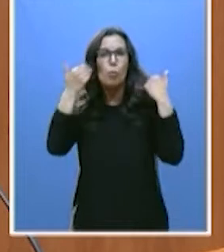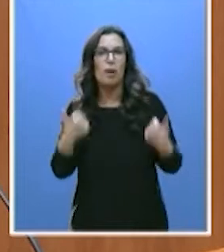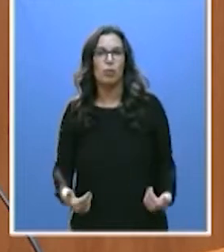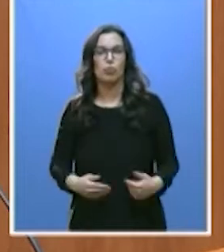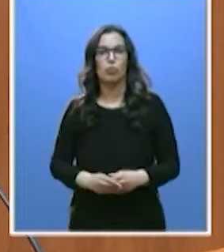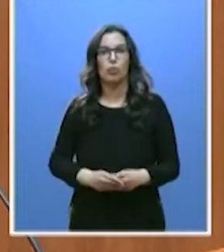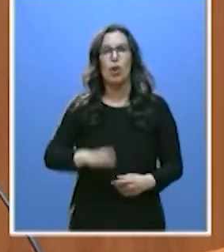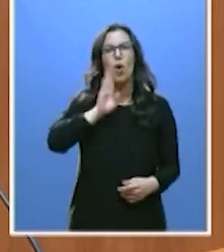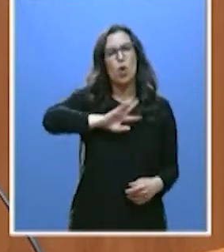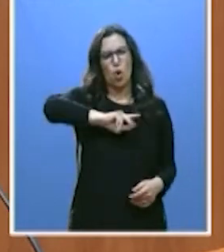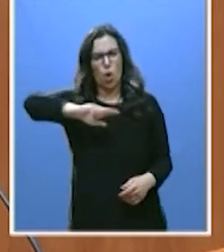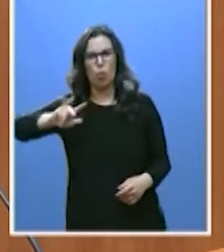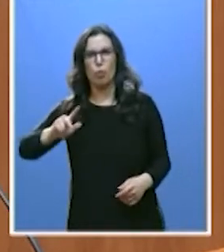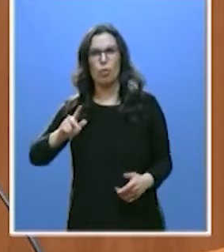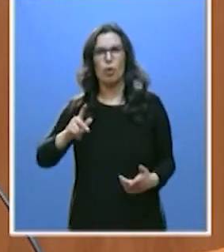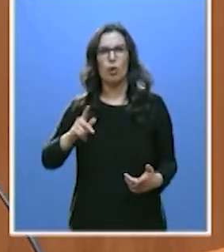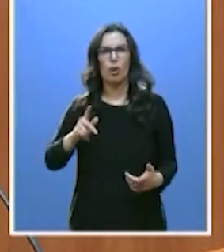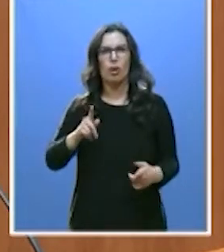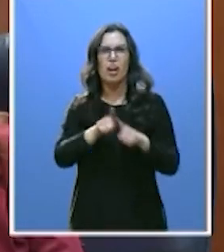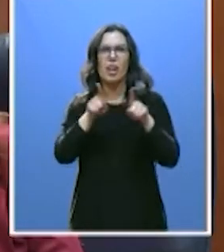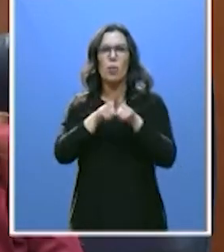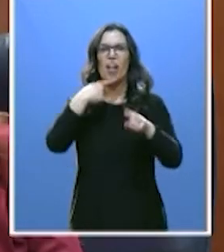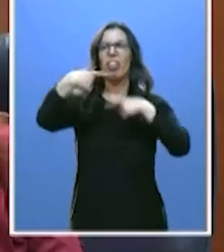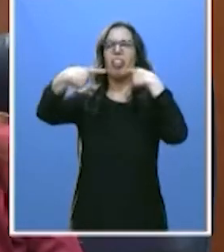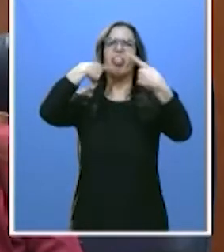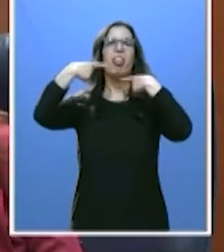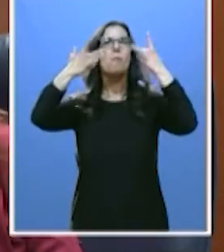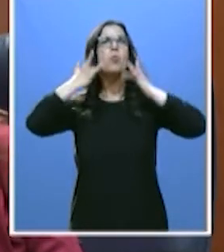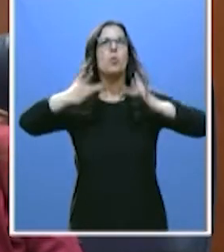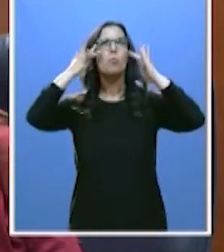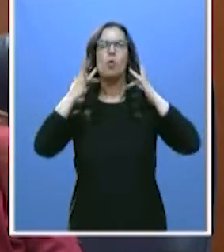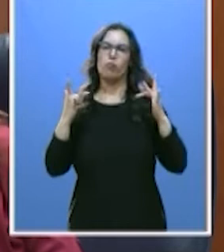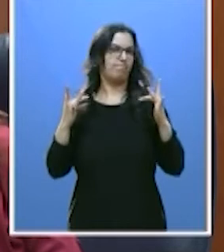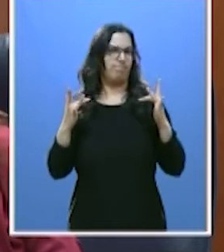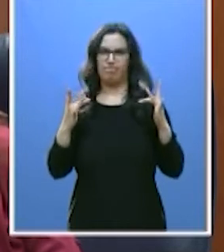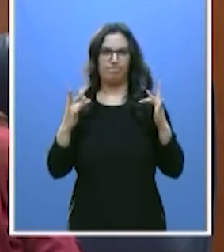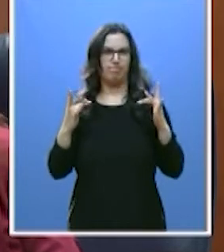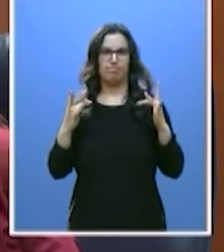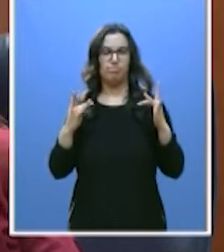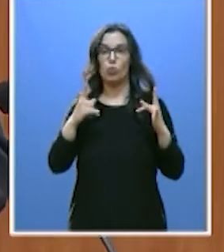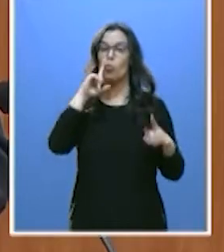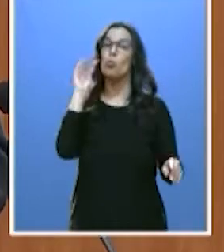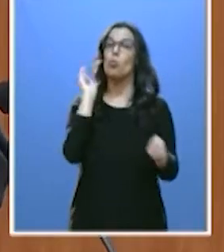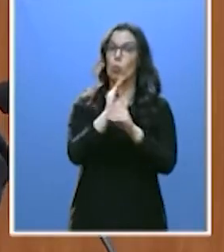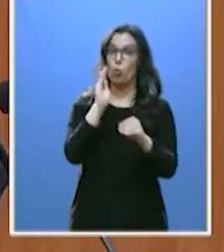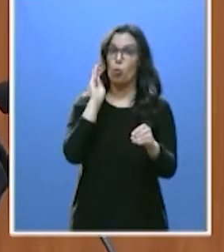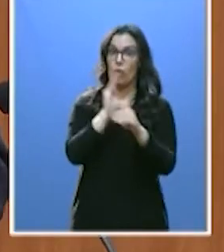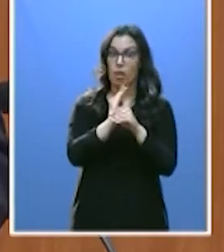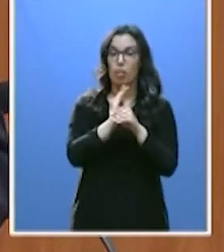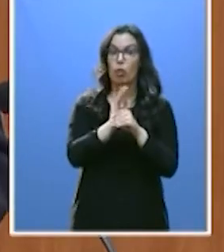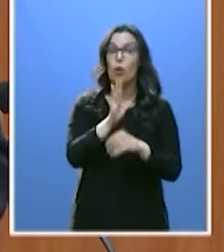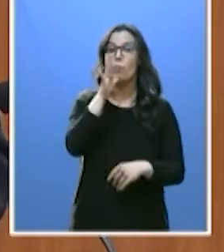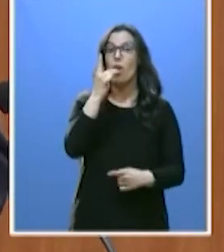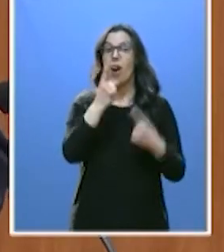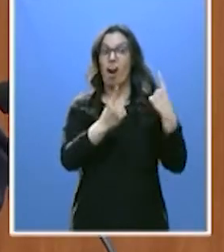corrupción no se combate con predicadores puritanos exaltados. Tengan mucho cuidado con quienes, como hoy vemos,